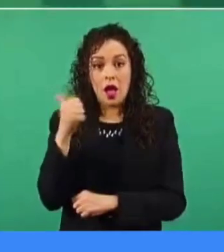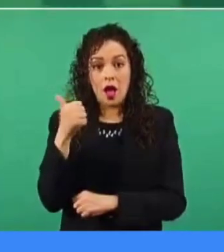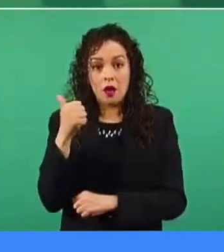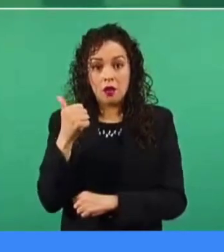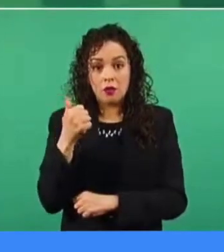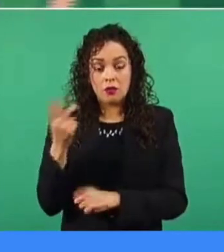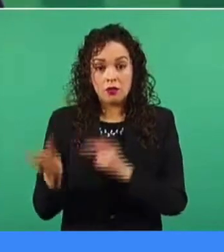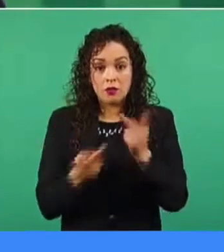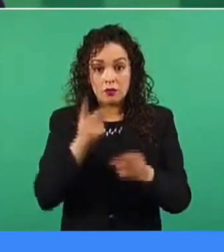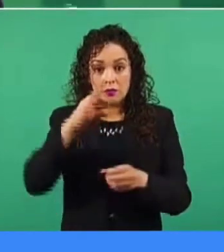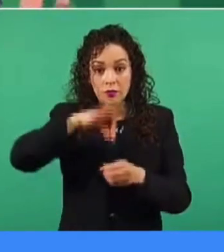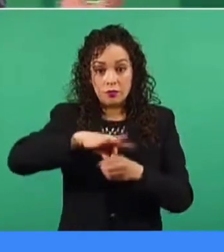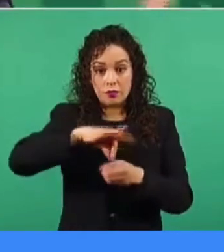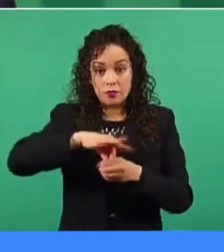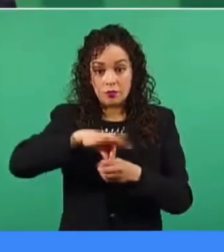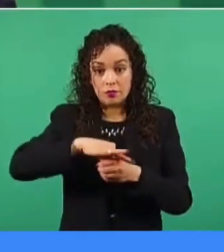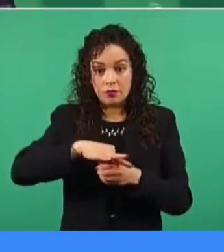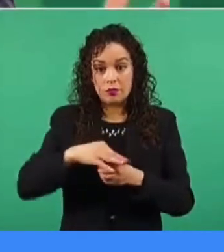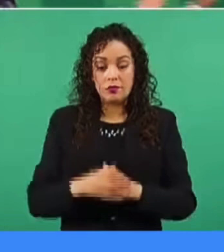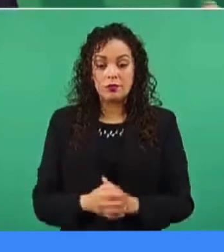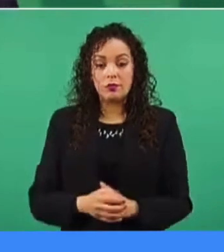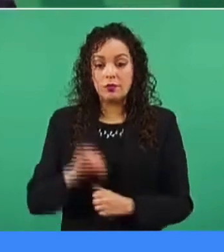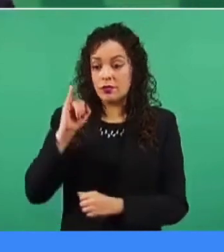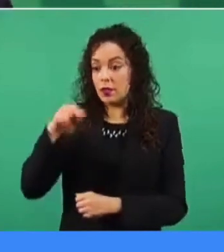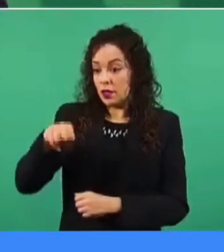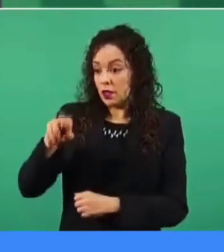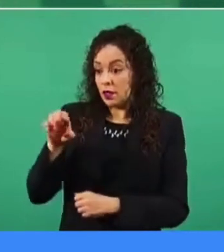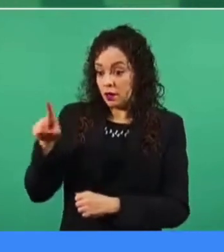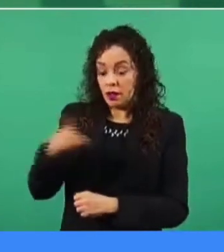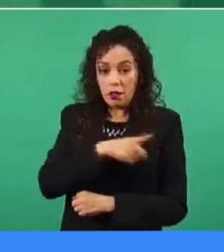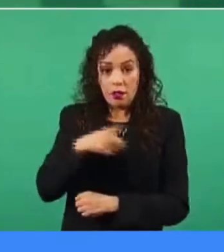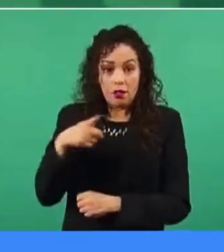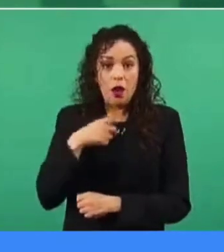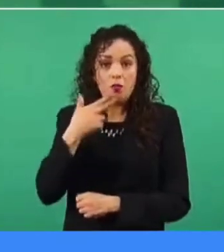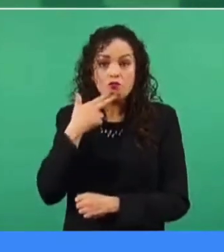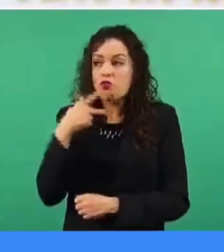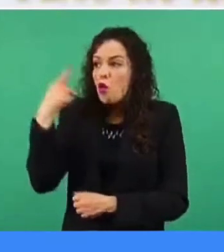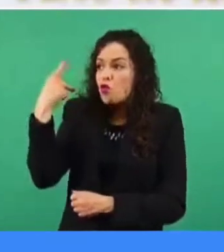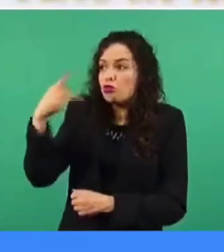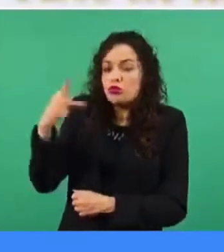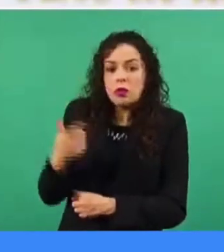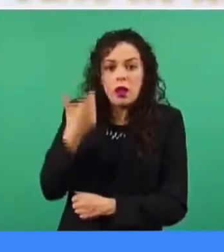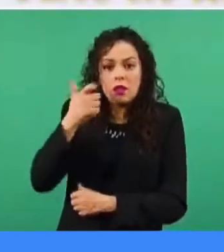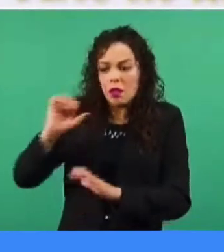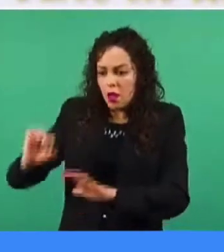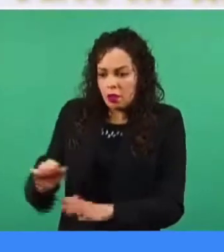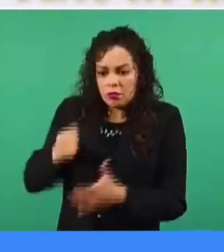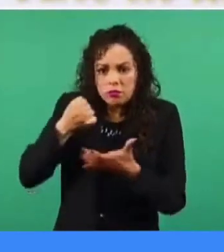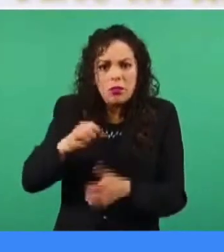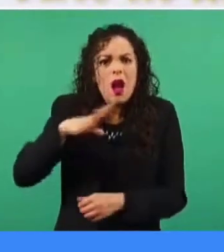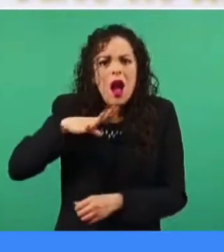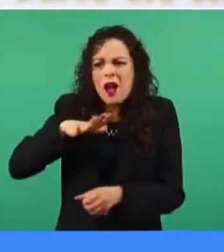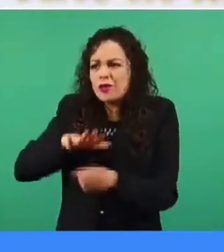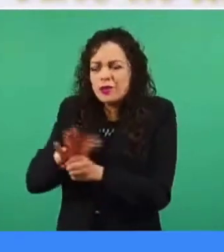el INE tiene que utilizar sus recursos, que son muchos,